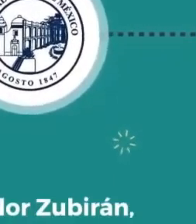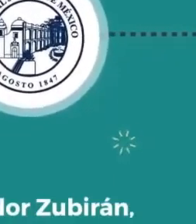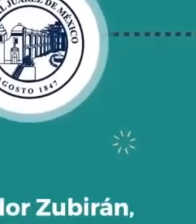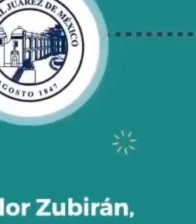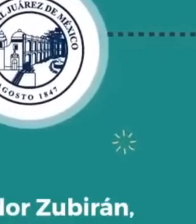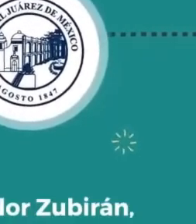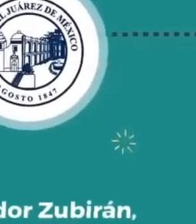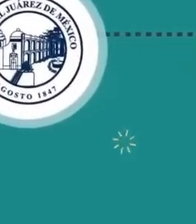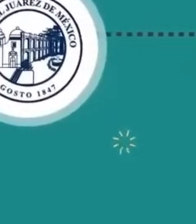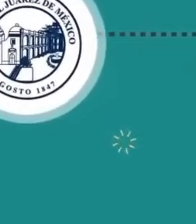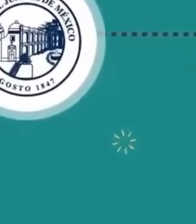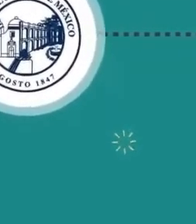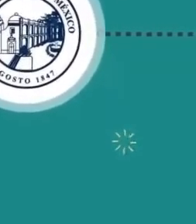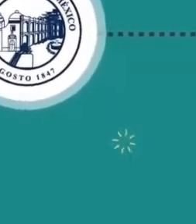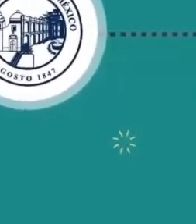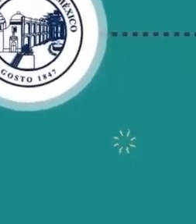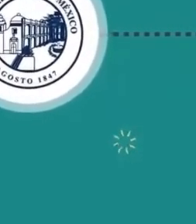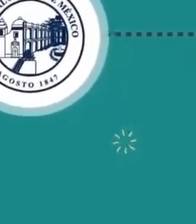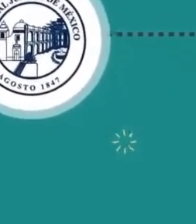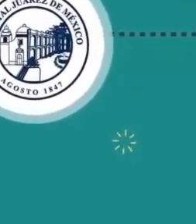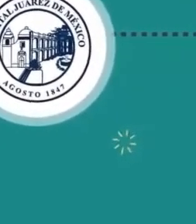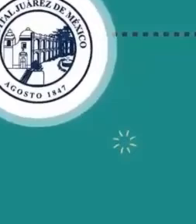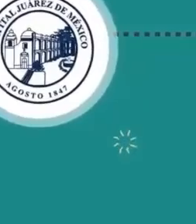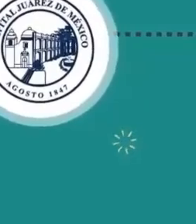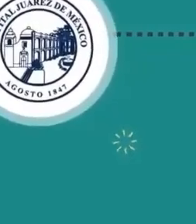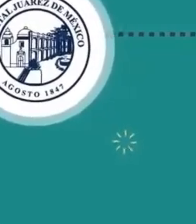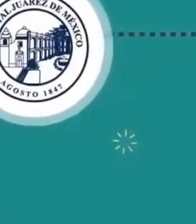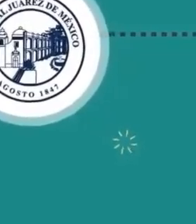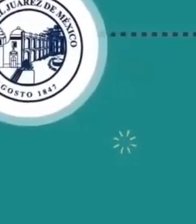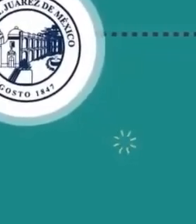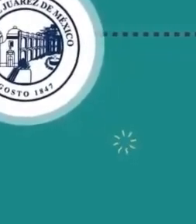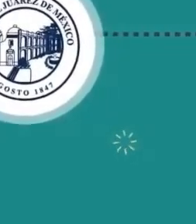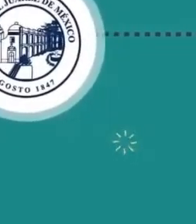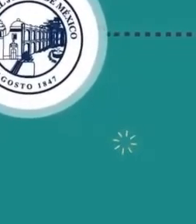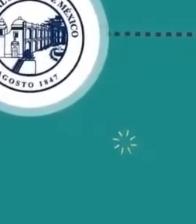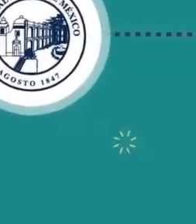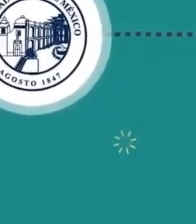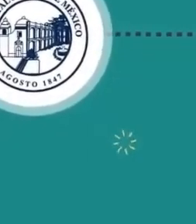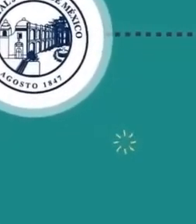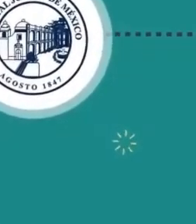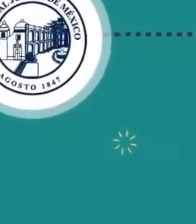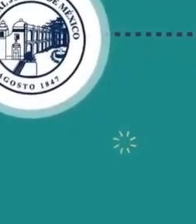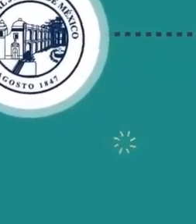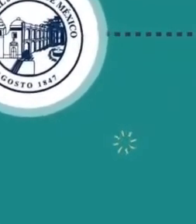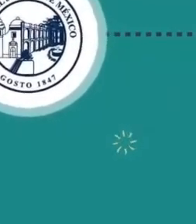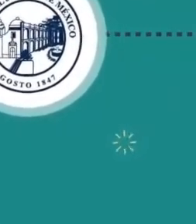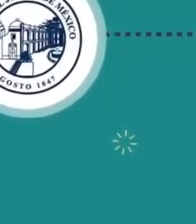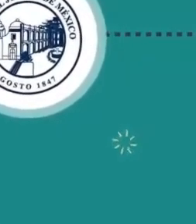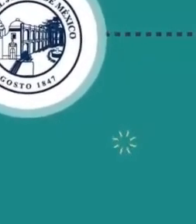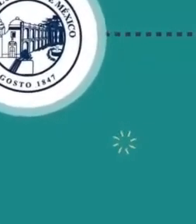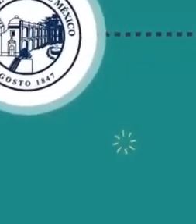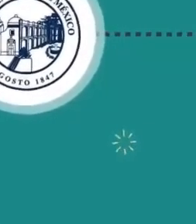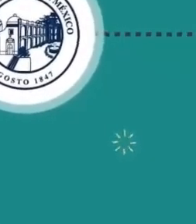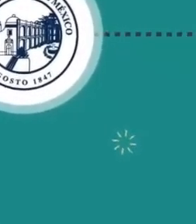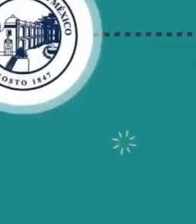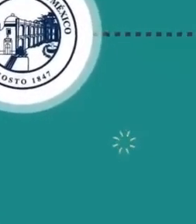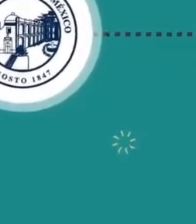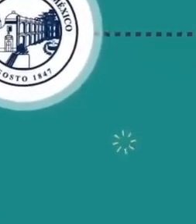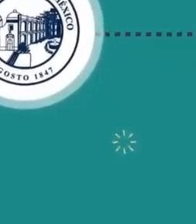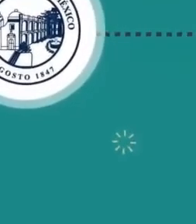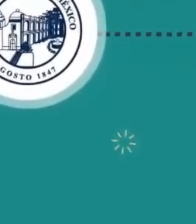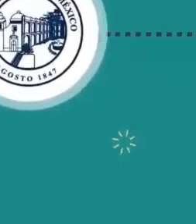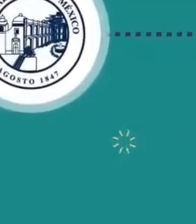Respiratorias, el Hospital General de México, el Hospital Infantil Federico Gómez, el Hospital General